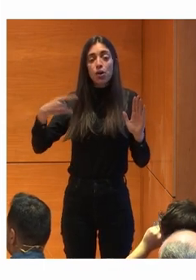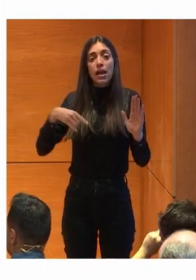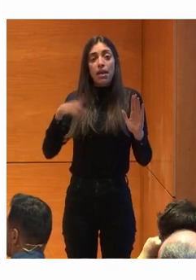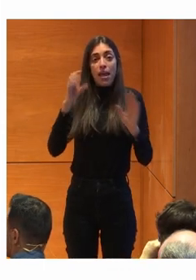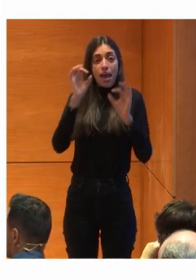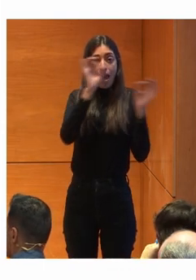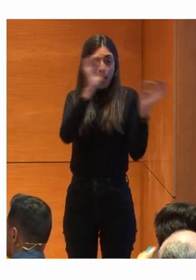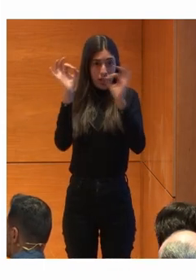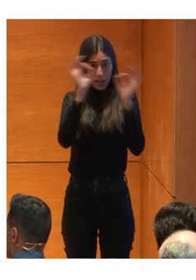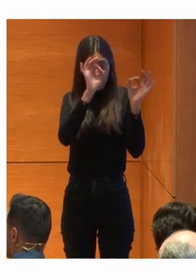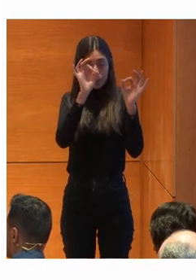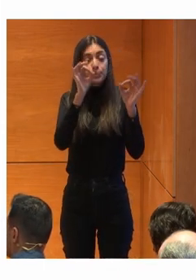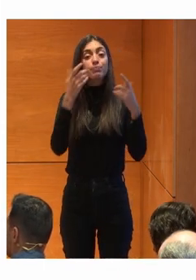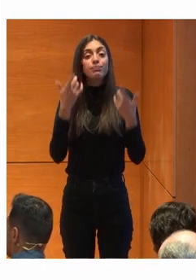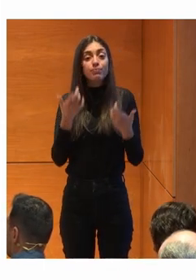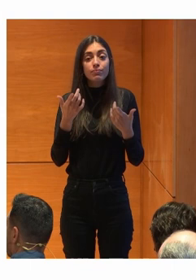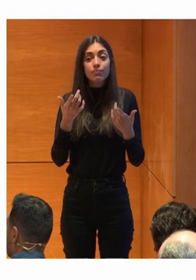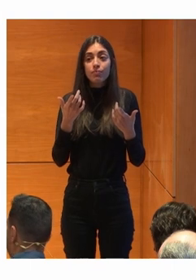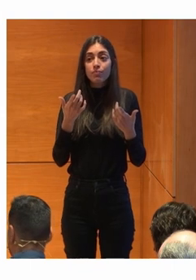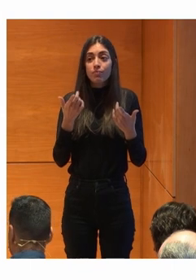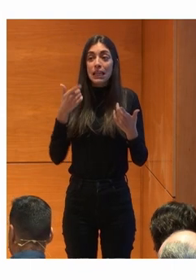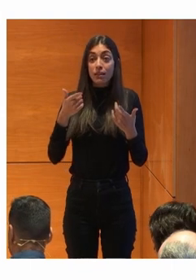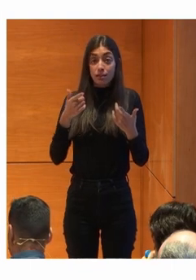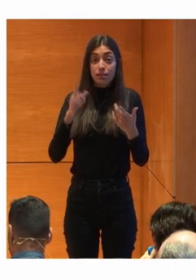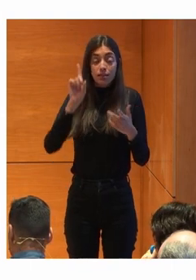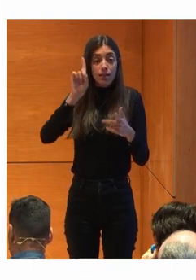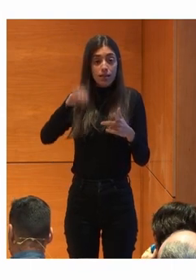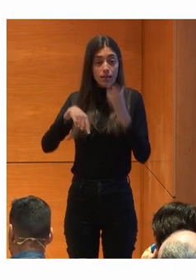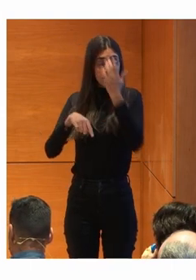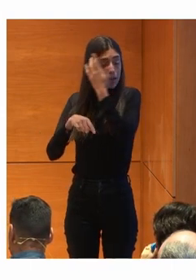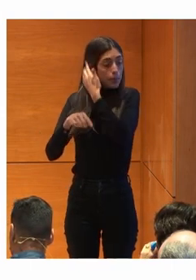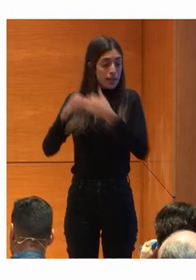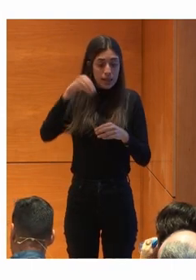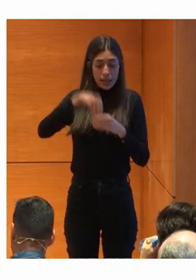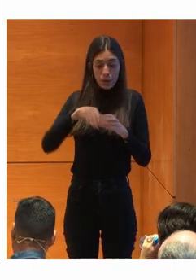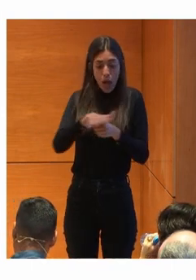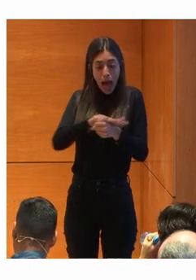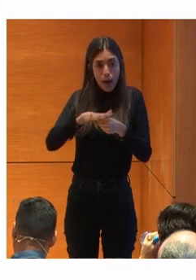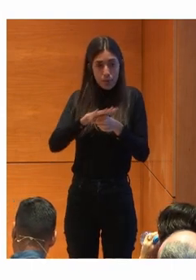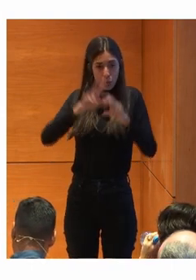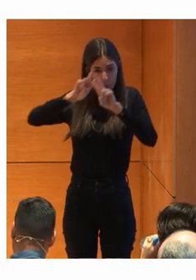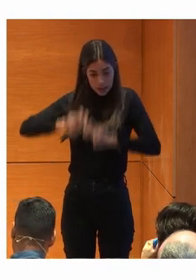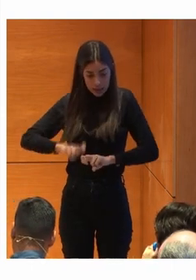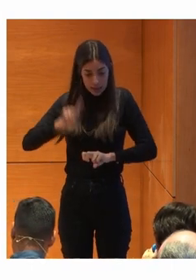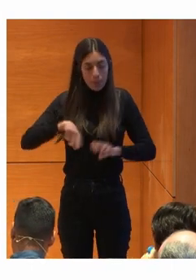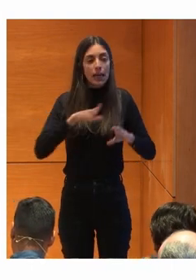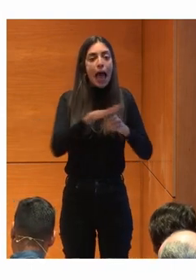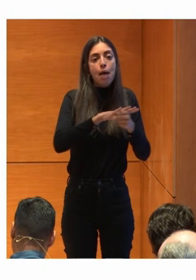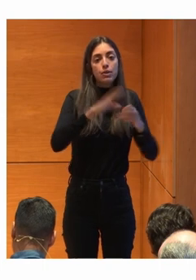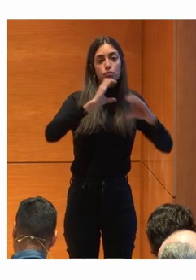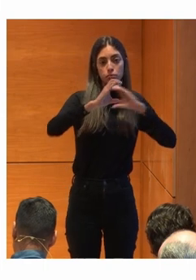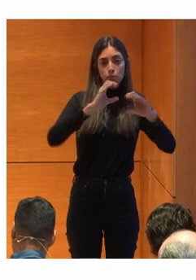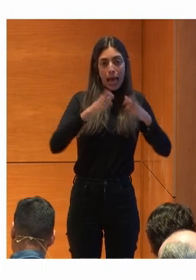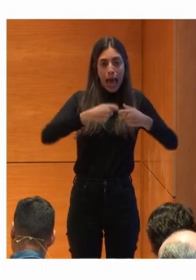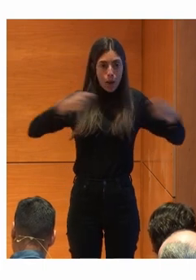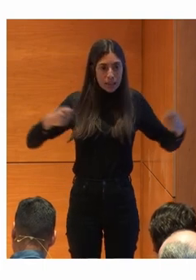tracking Y con una alta referencia En el campo, aparte de investigación En el campo de la comunicación aumentativa